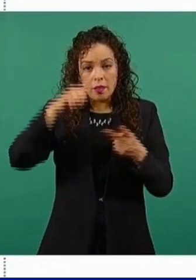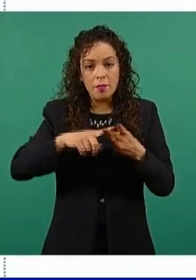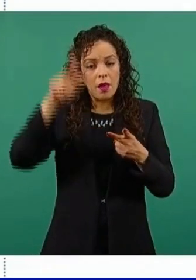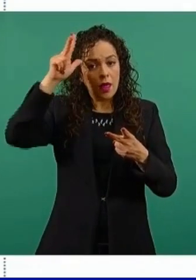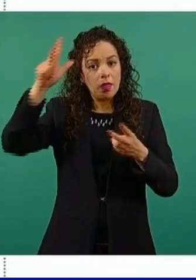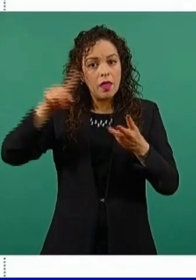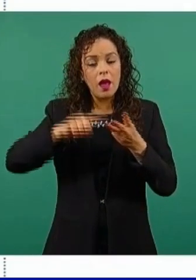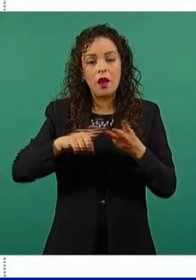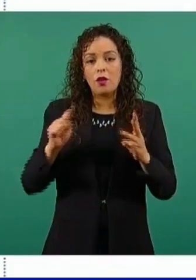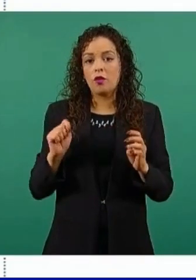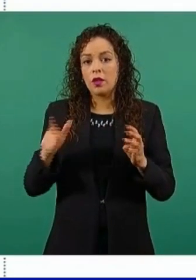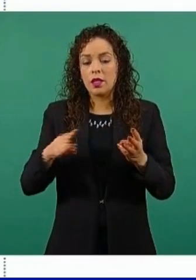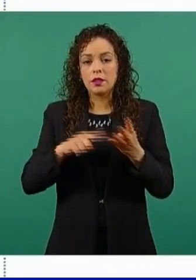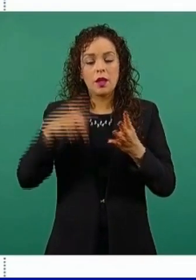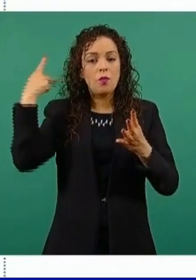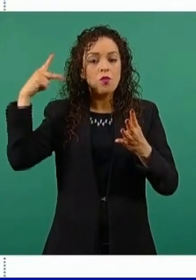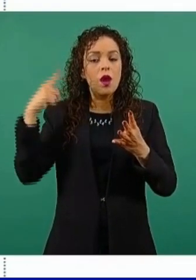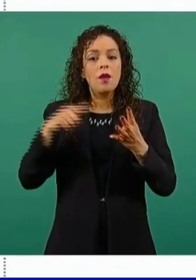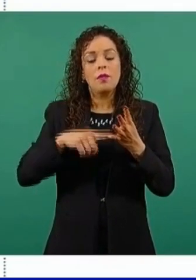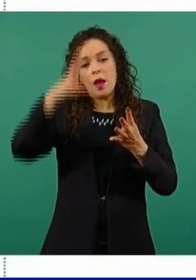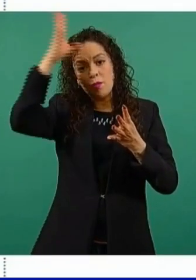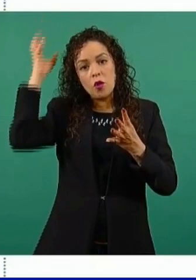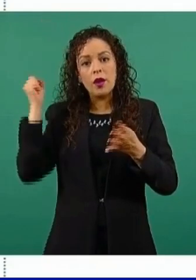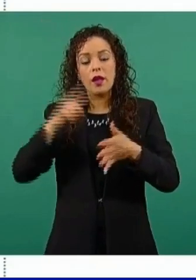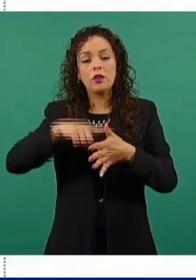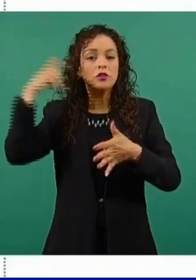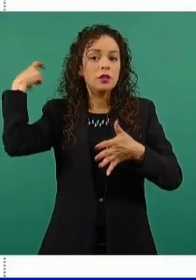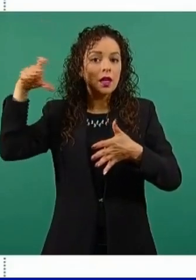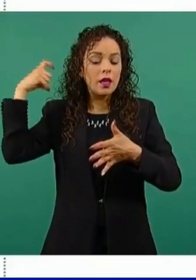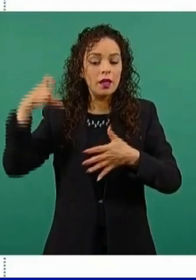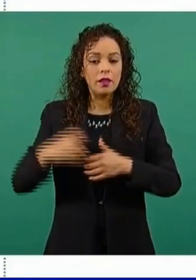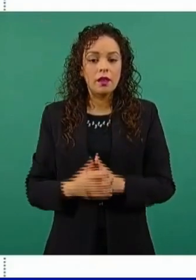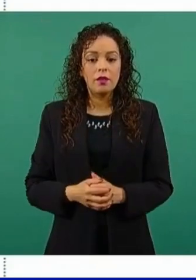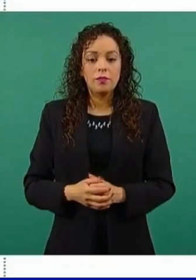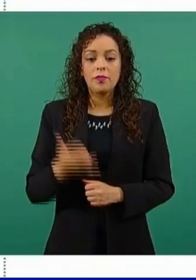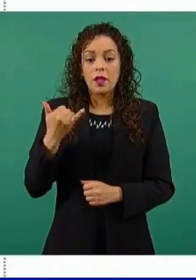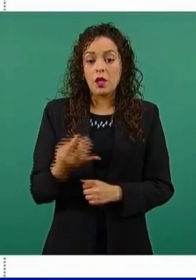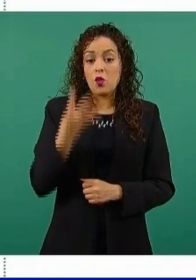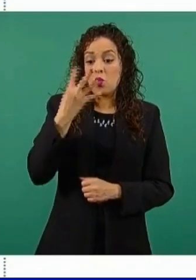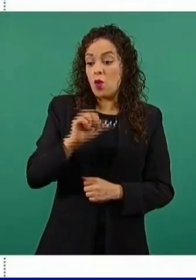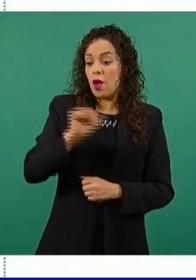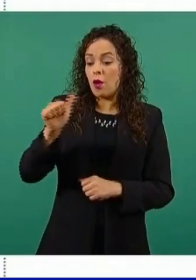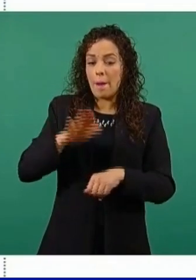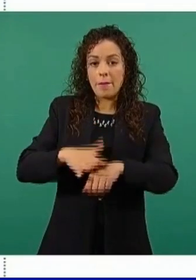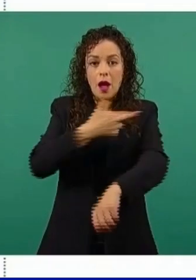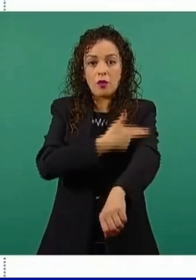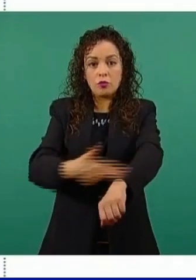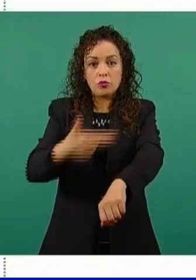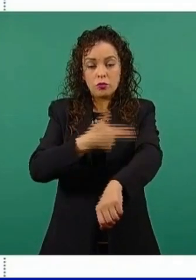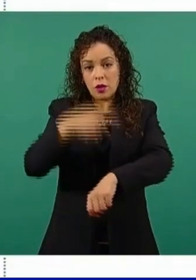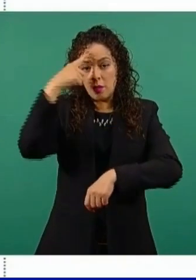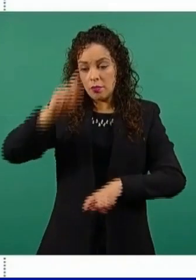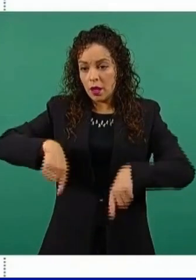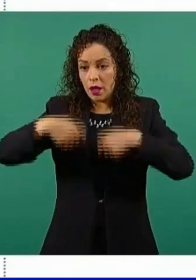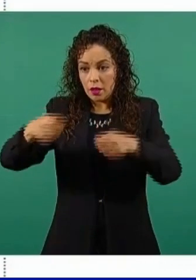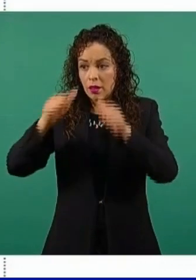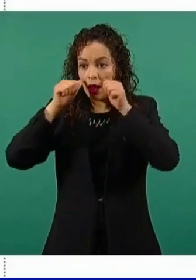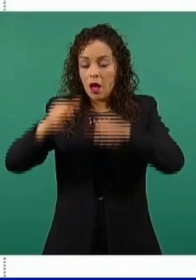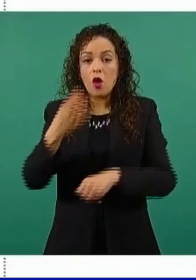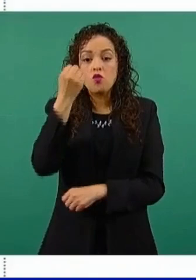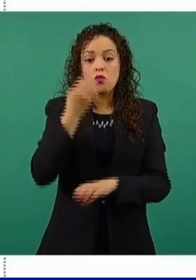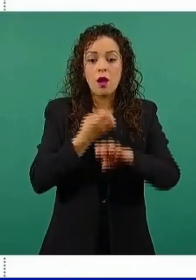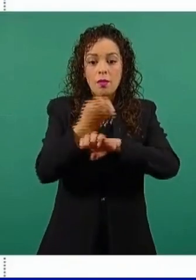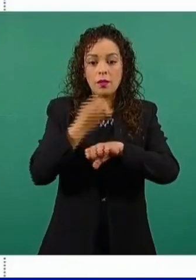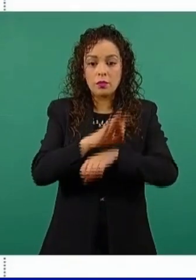Tlaxcala, Puebla, Morelos y Querétaro. Y se hicieron cuatro rutas para atender nueve estados. Estas